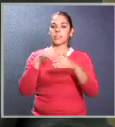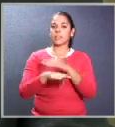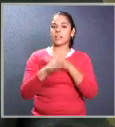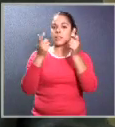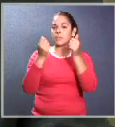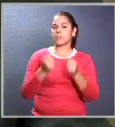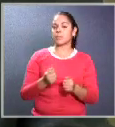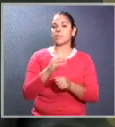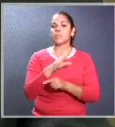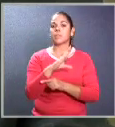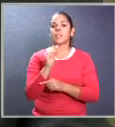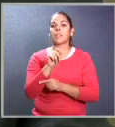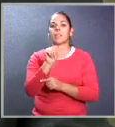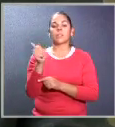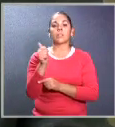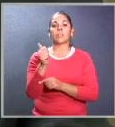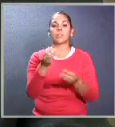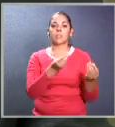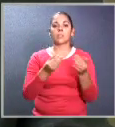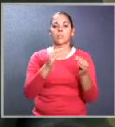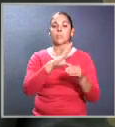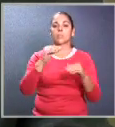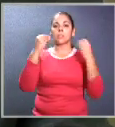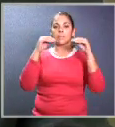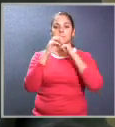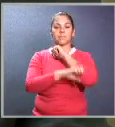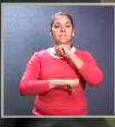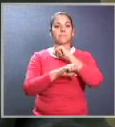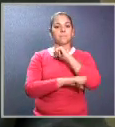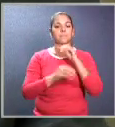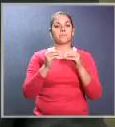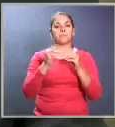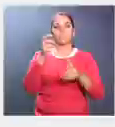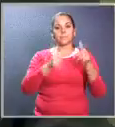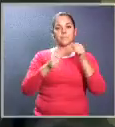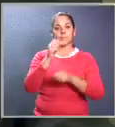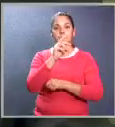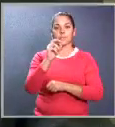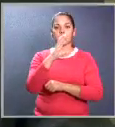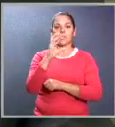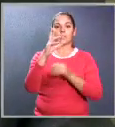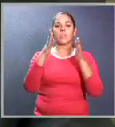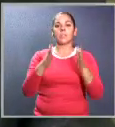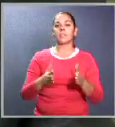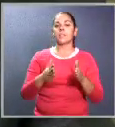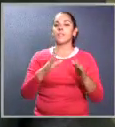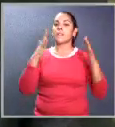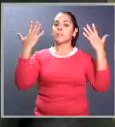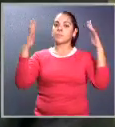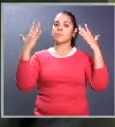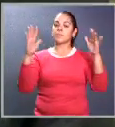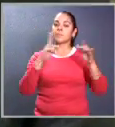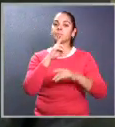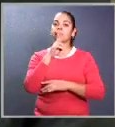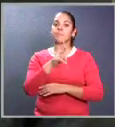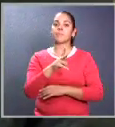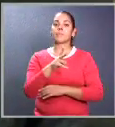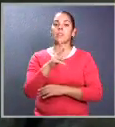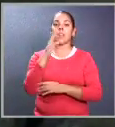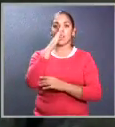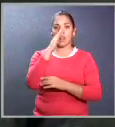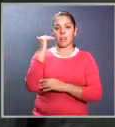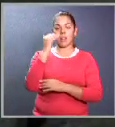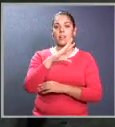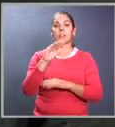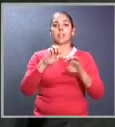ingreso de divisas y otros, el que se produzca y se exporte más leche costarricense. Es de felicitar sinceramente a Doña